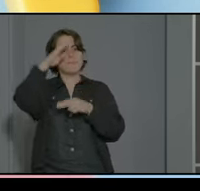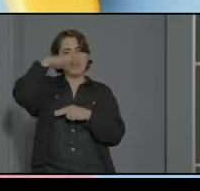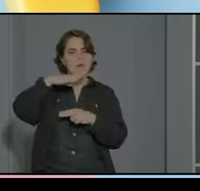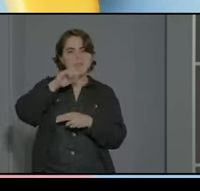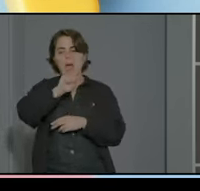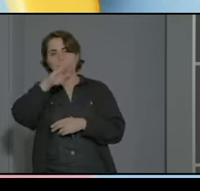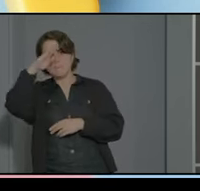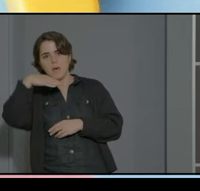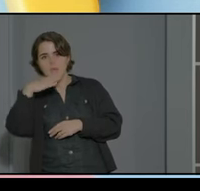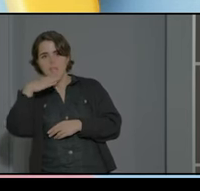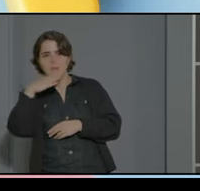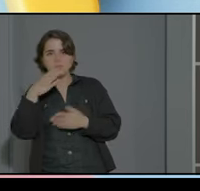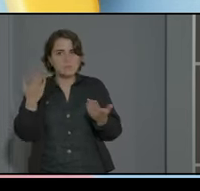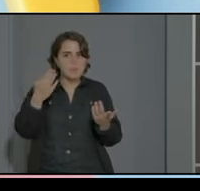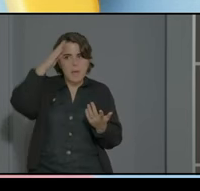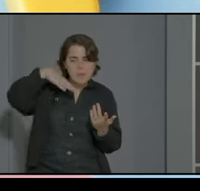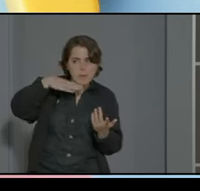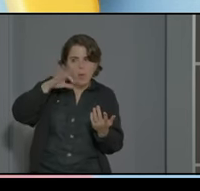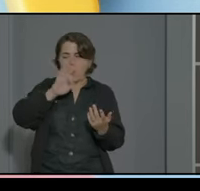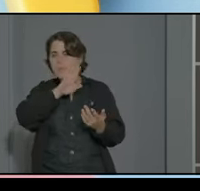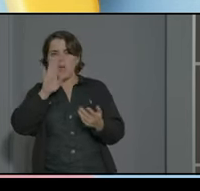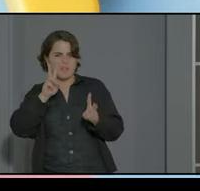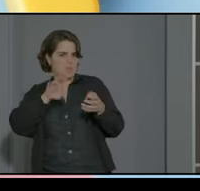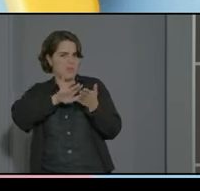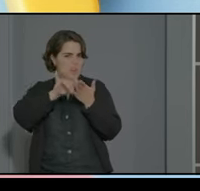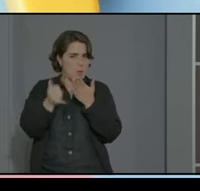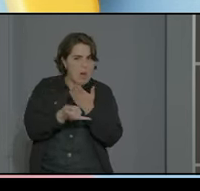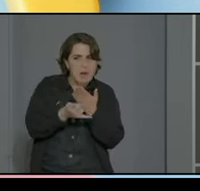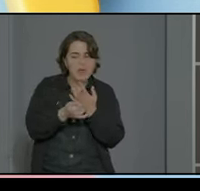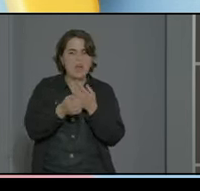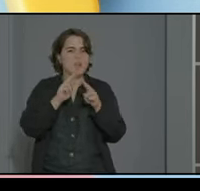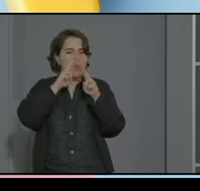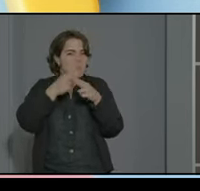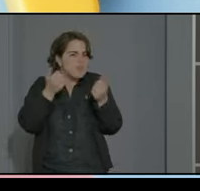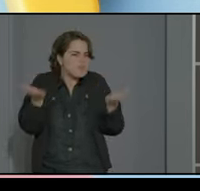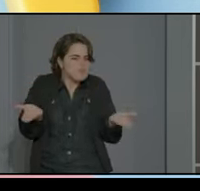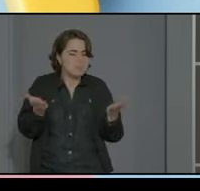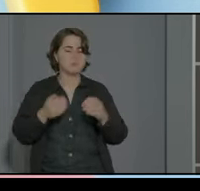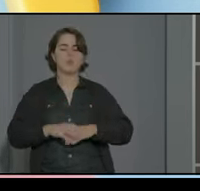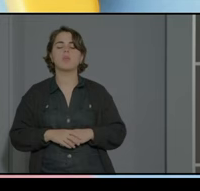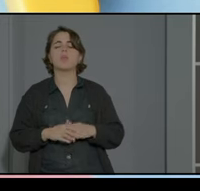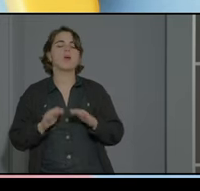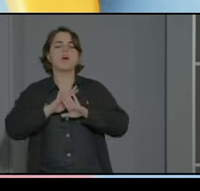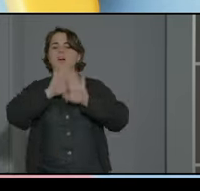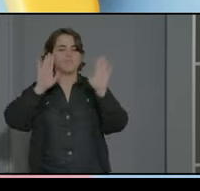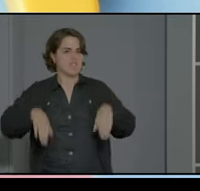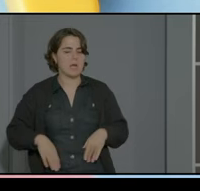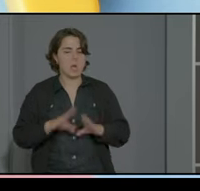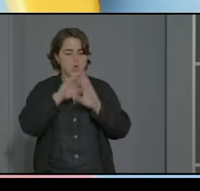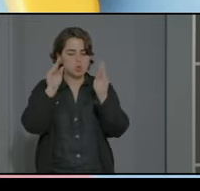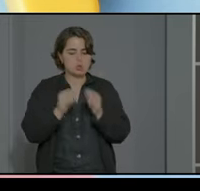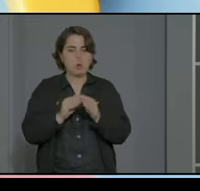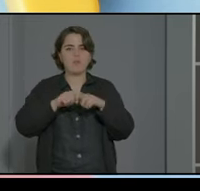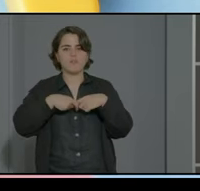lenguaje padre a padre madre a madre familia pues de familia a familia o familiar a familiar el caso es que una